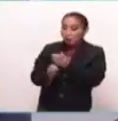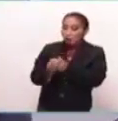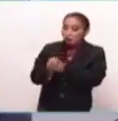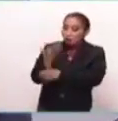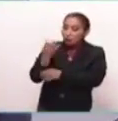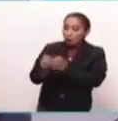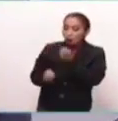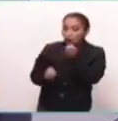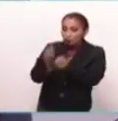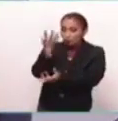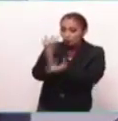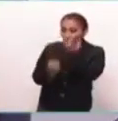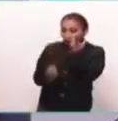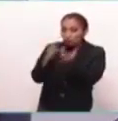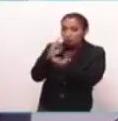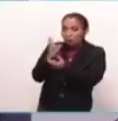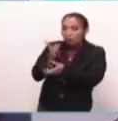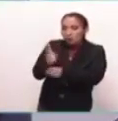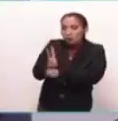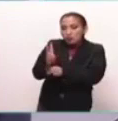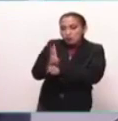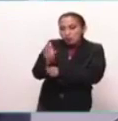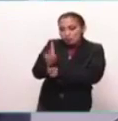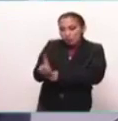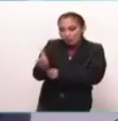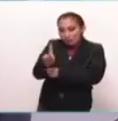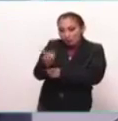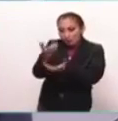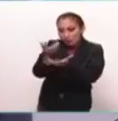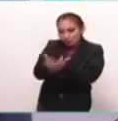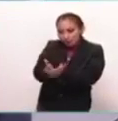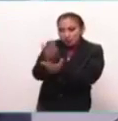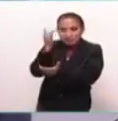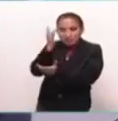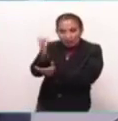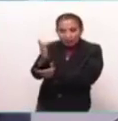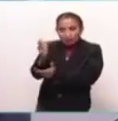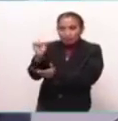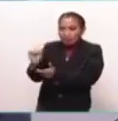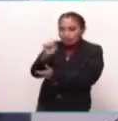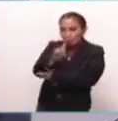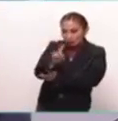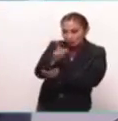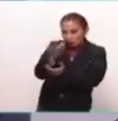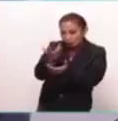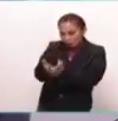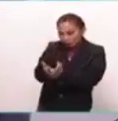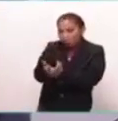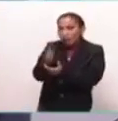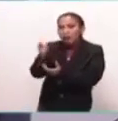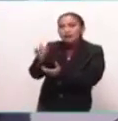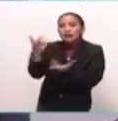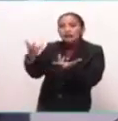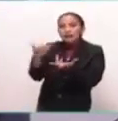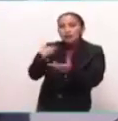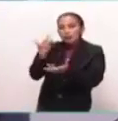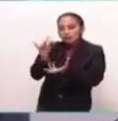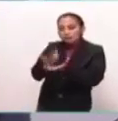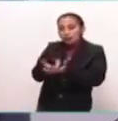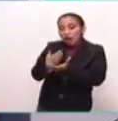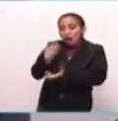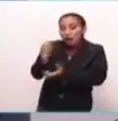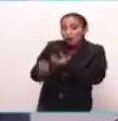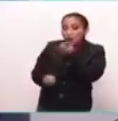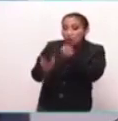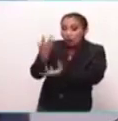justamente, la vigilia del domingo, del domingo santo, o del sábado al domingo, se hace una vigilia donde el fuego